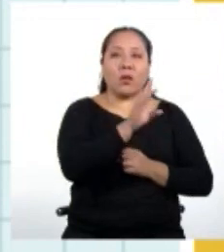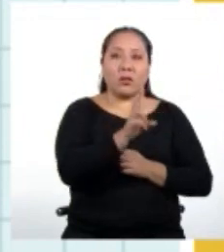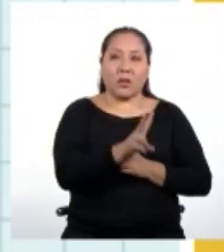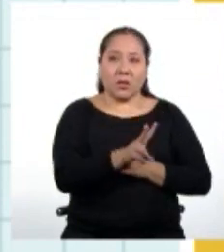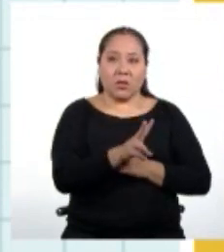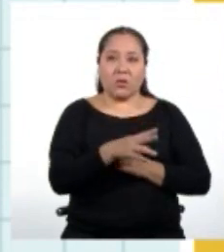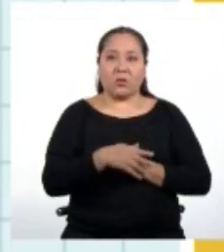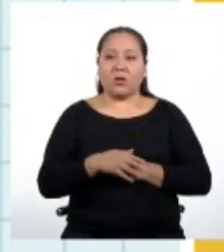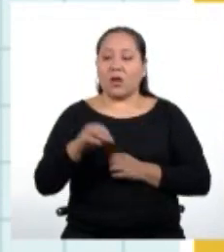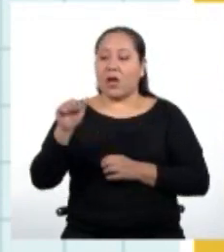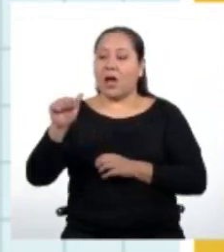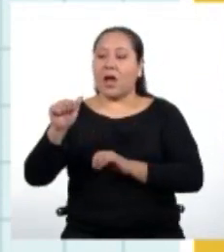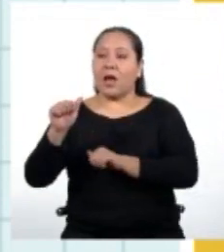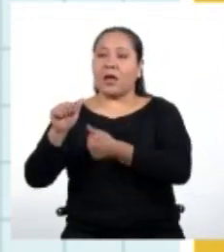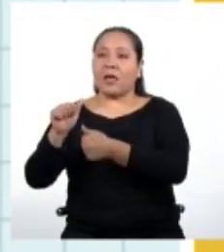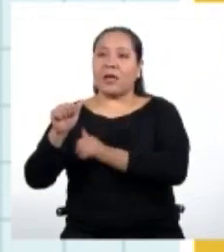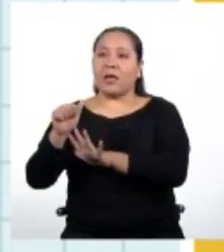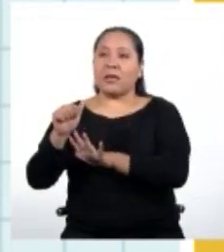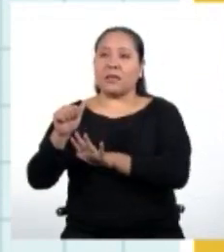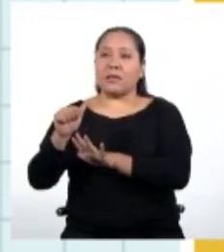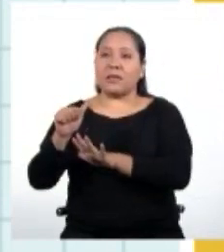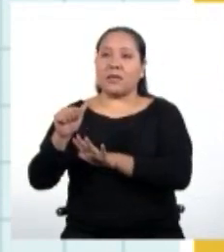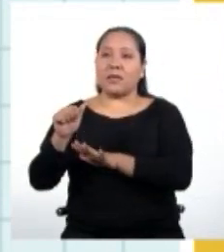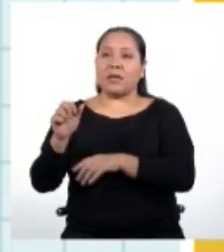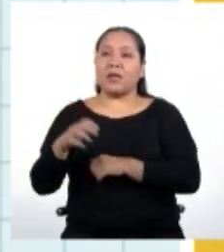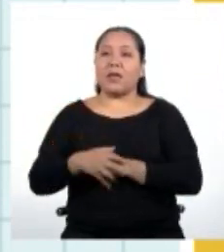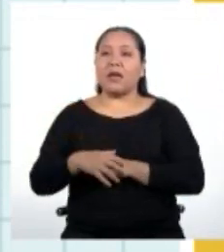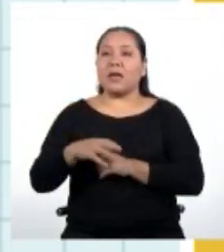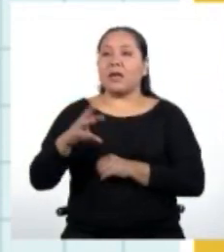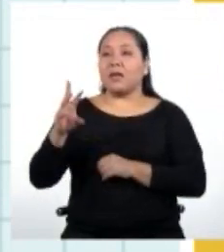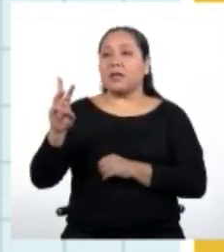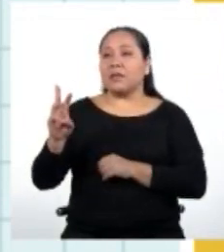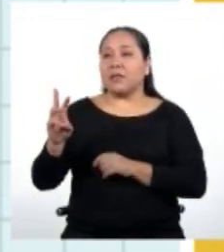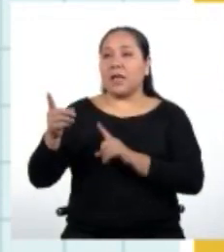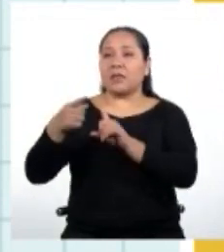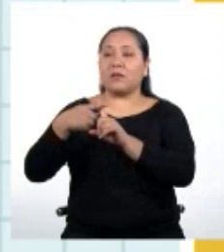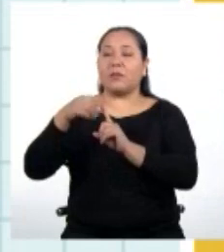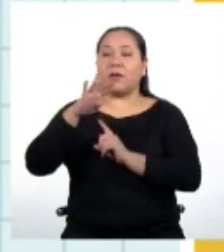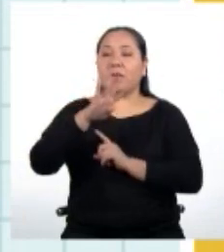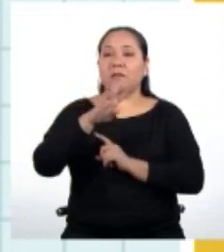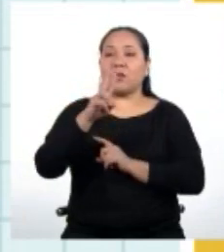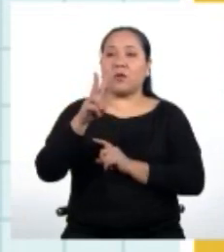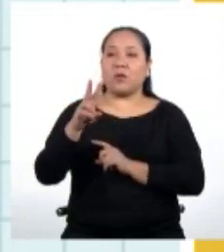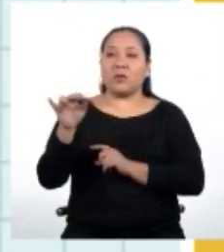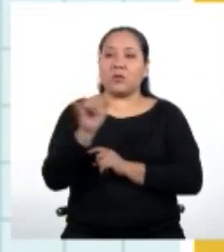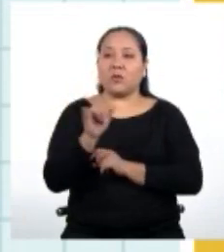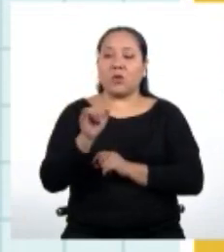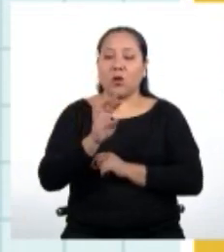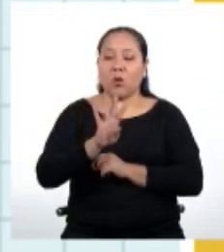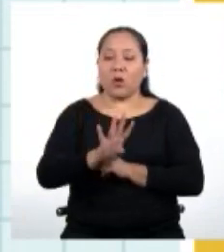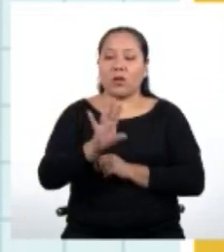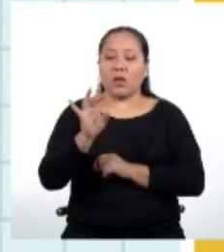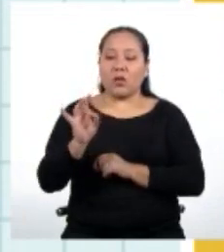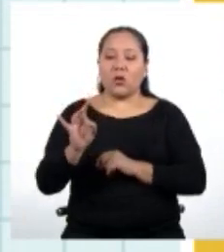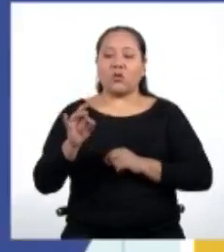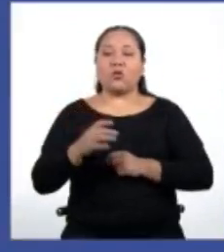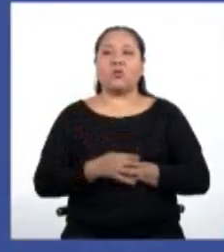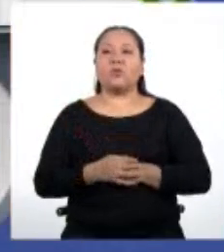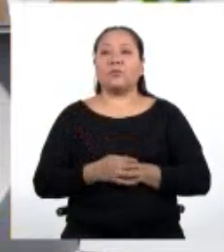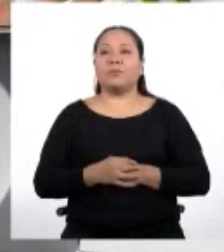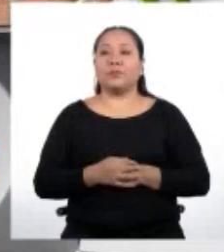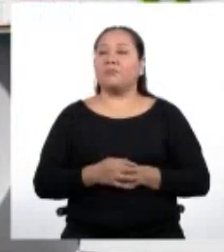Y encontramos el término 15 de la progresión aritmética es igual a 48.